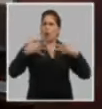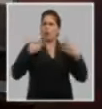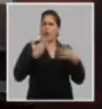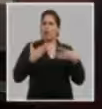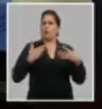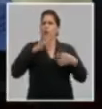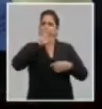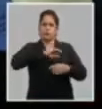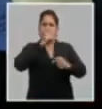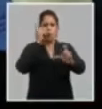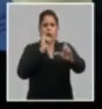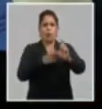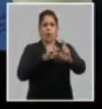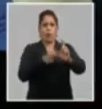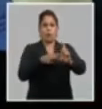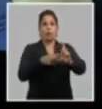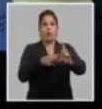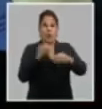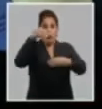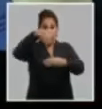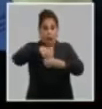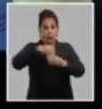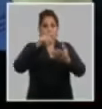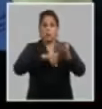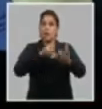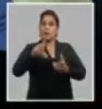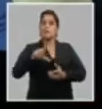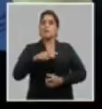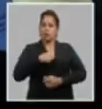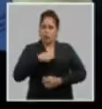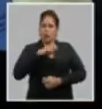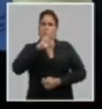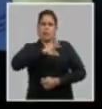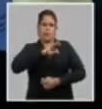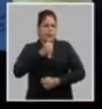comunista, de pertenecer a un partido